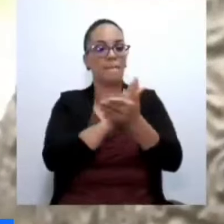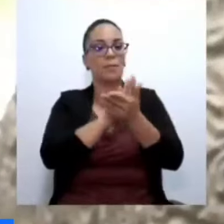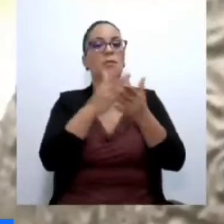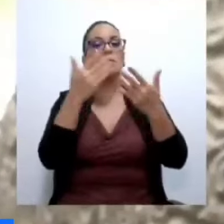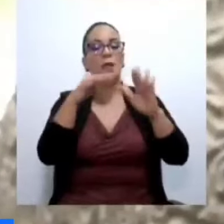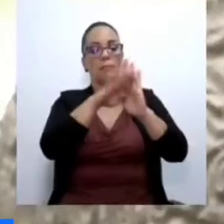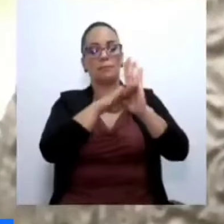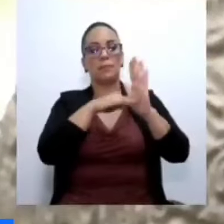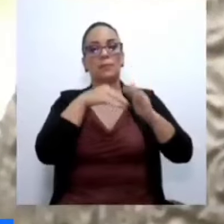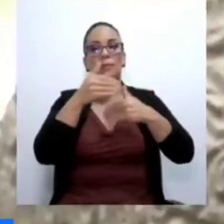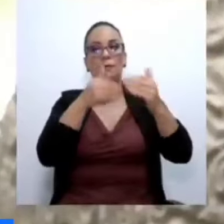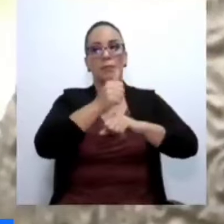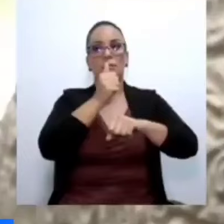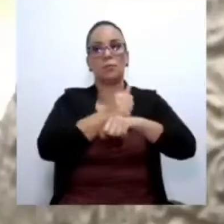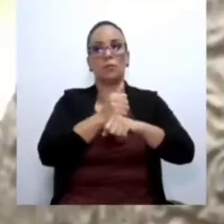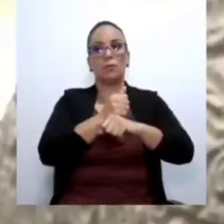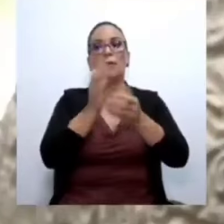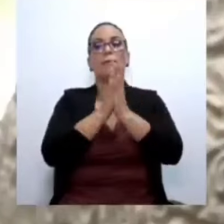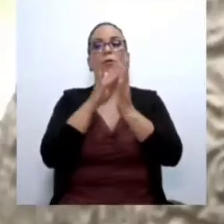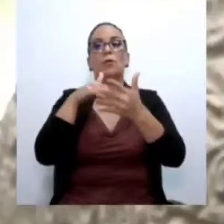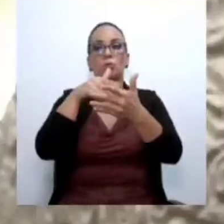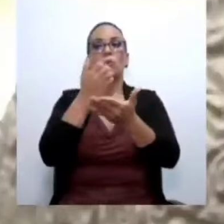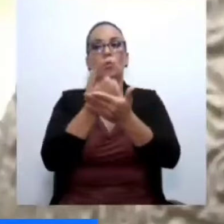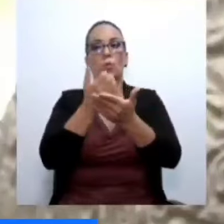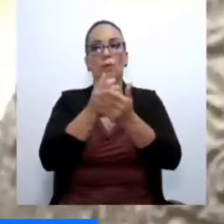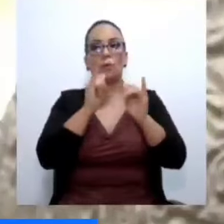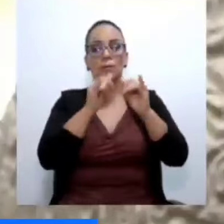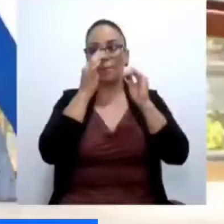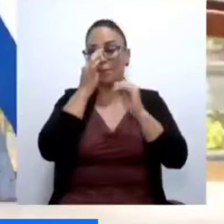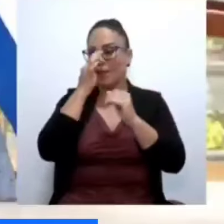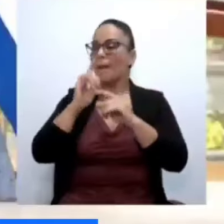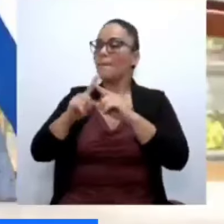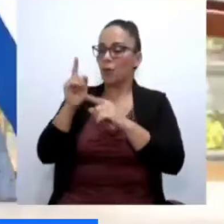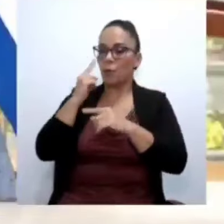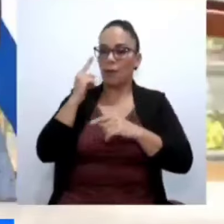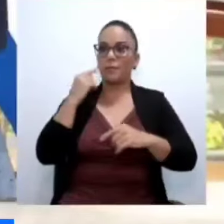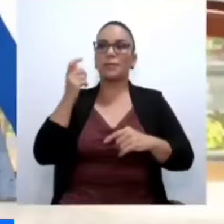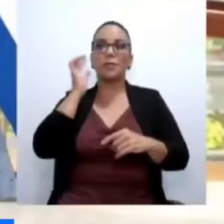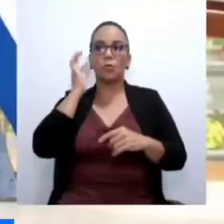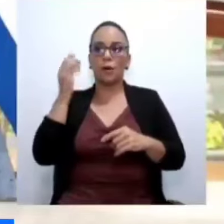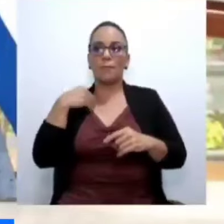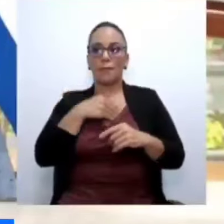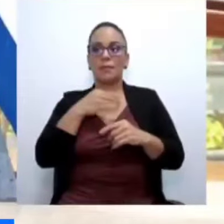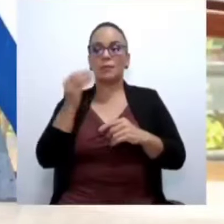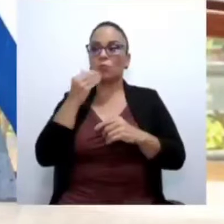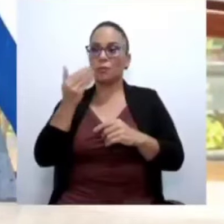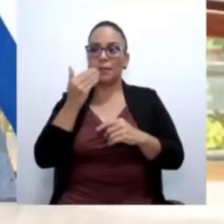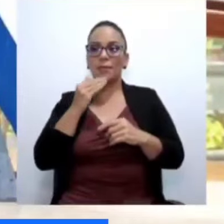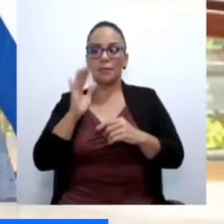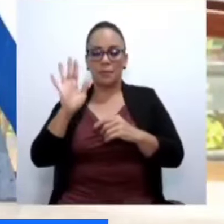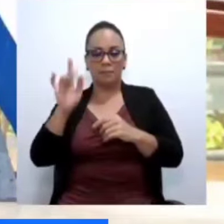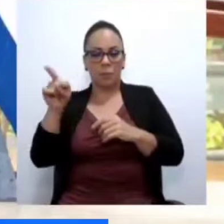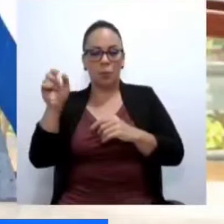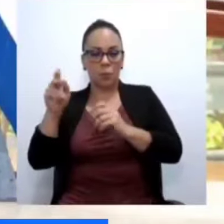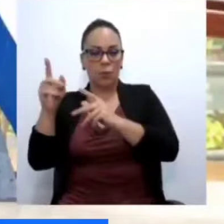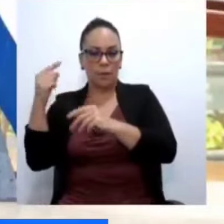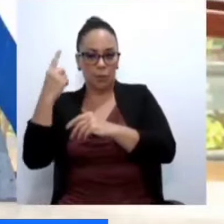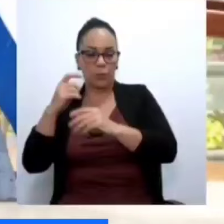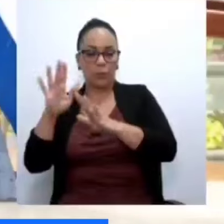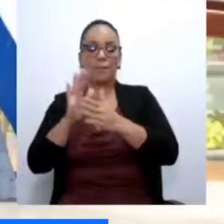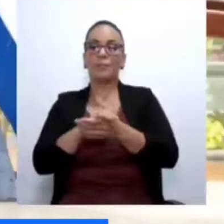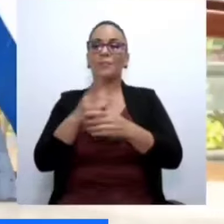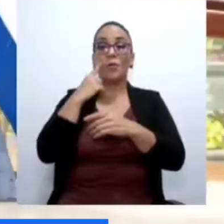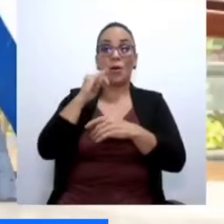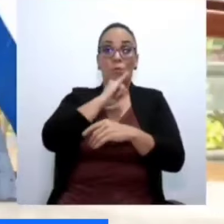y solicitar un estudio económico. Esa es la situación. Presidenta, Ministro, muchísimas gracias. Ya le vamos a dar la oportunidad. Pero, ¿la Junta de